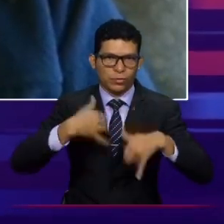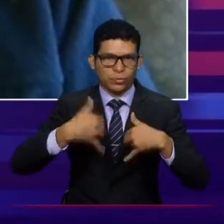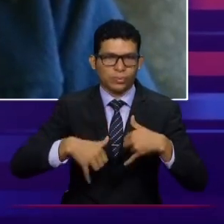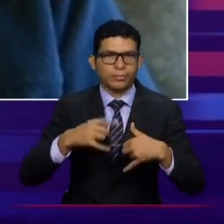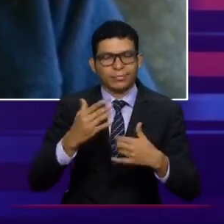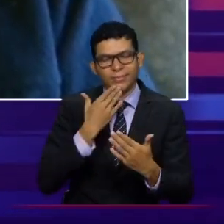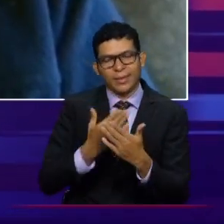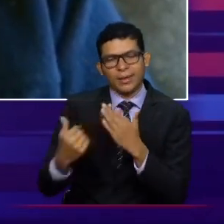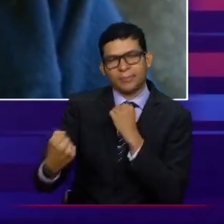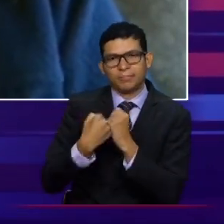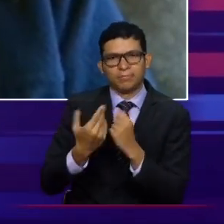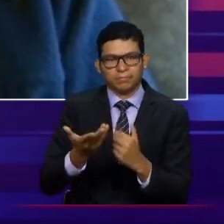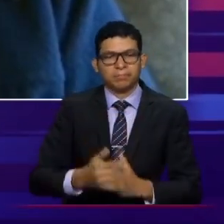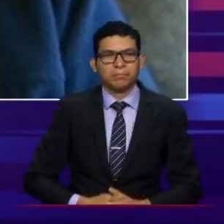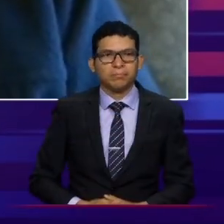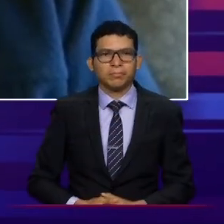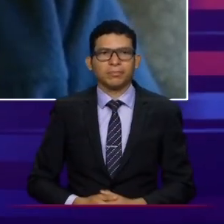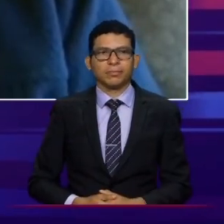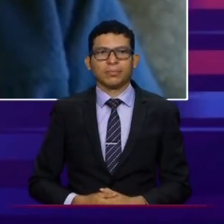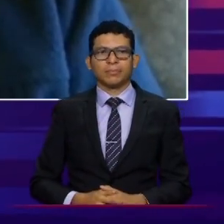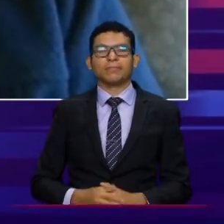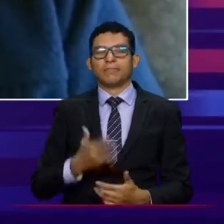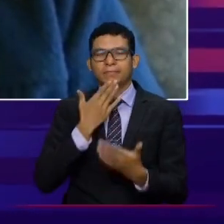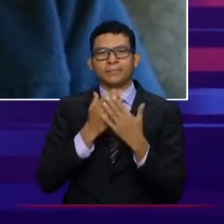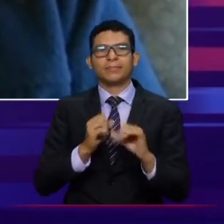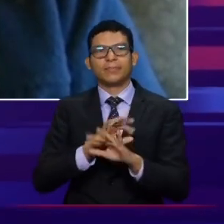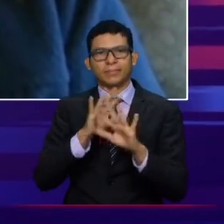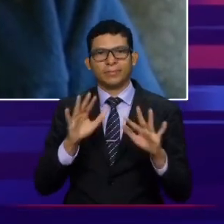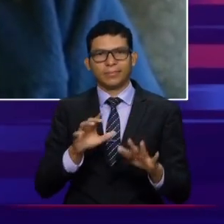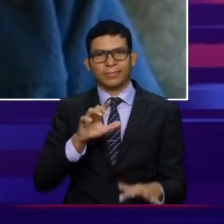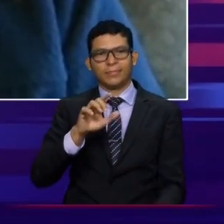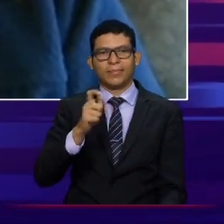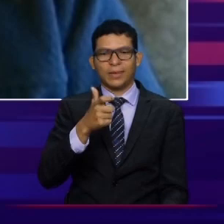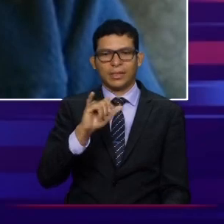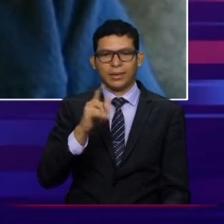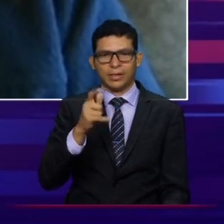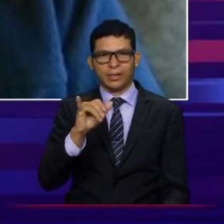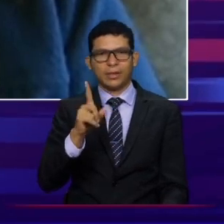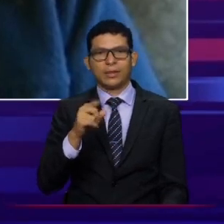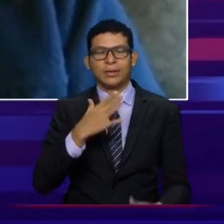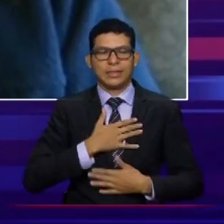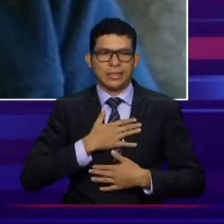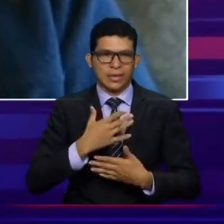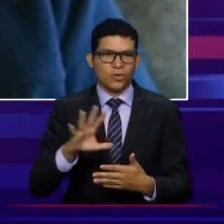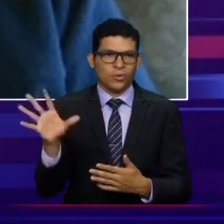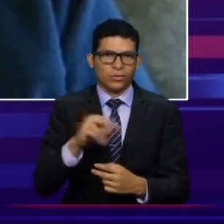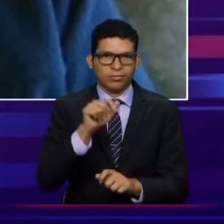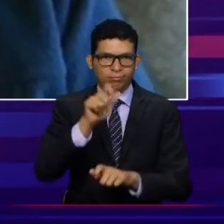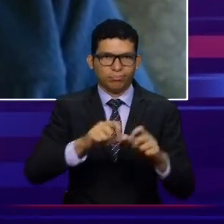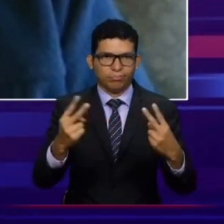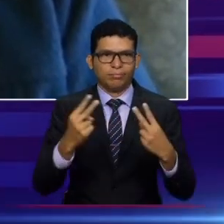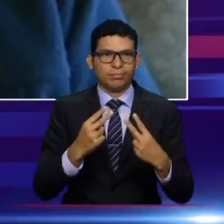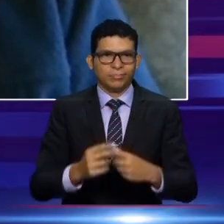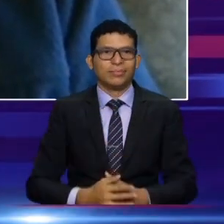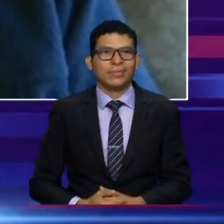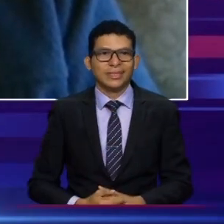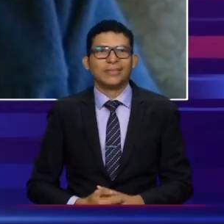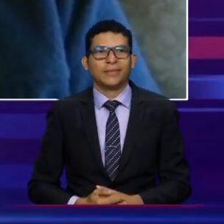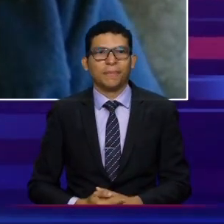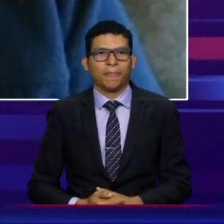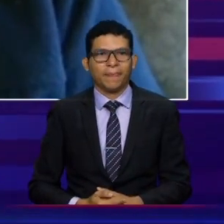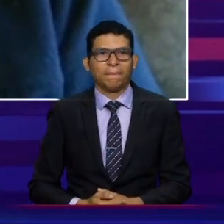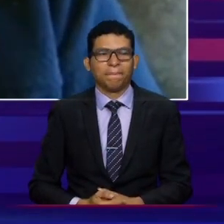con nosotros. Muy buenos días. Buenos días, Gigi. Un saludo a toda la audiencia que nos sigue.